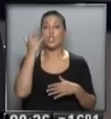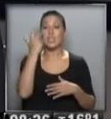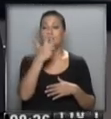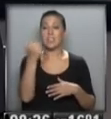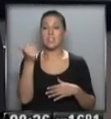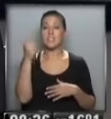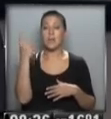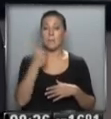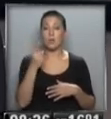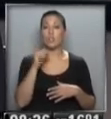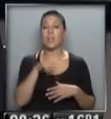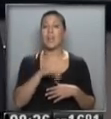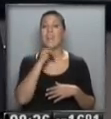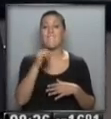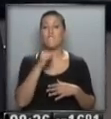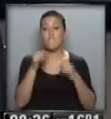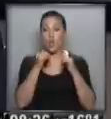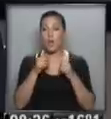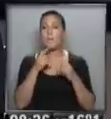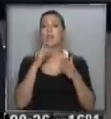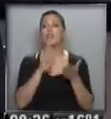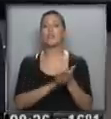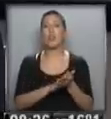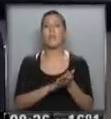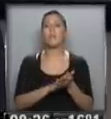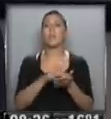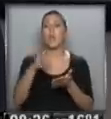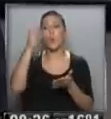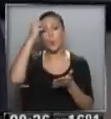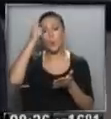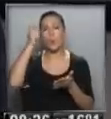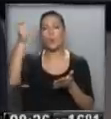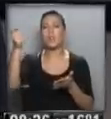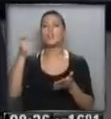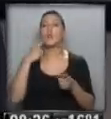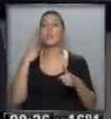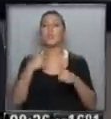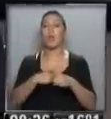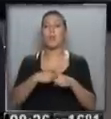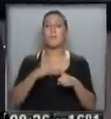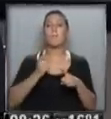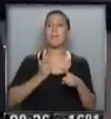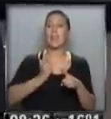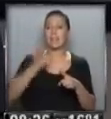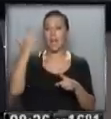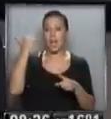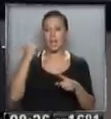Vamos a repasar en el siguiente informe el mapa de los juicios por delitos de lesa humanidad que se siguen en nuestro país.